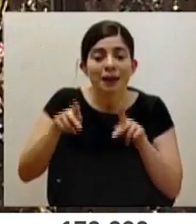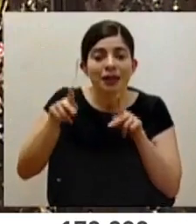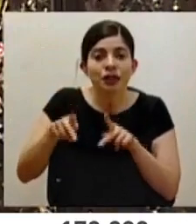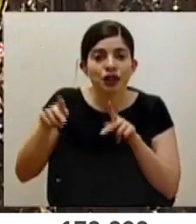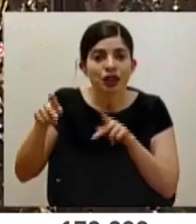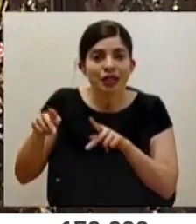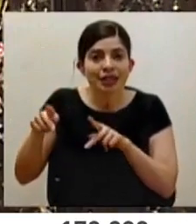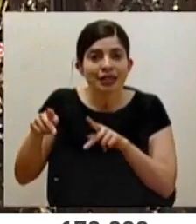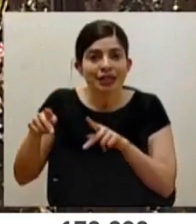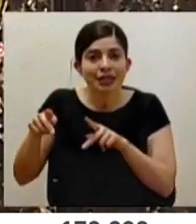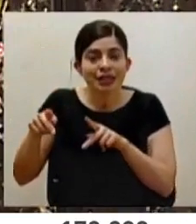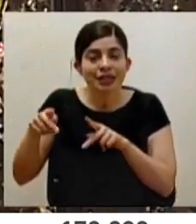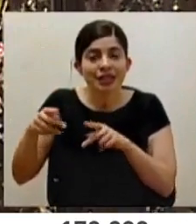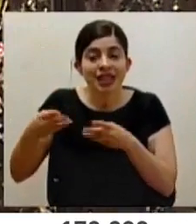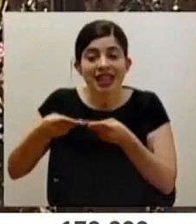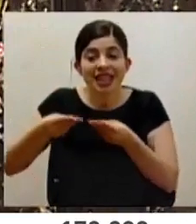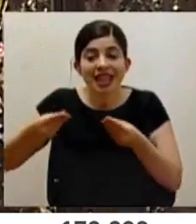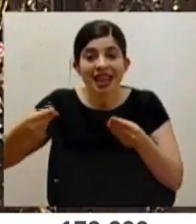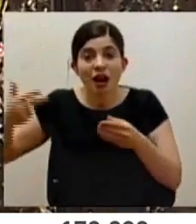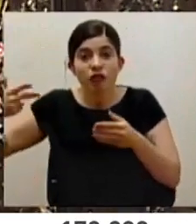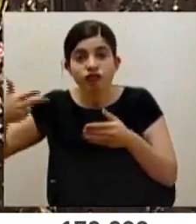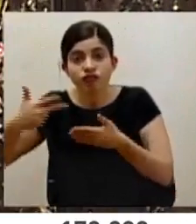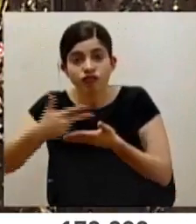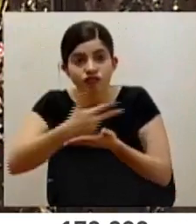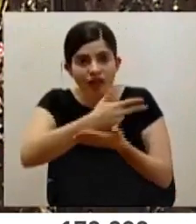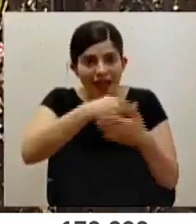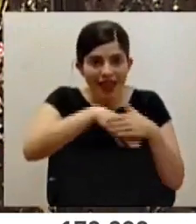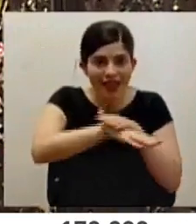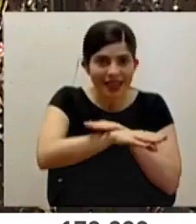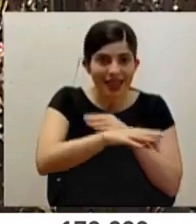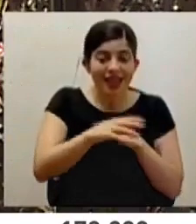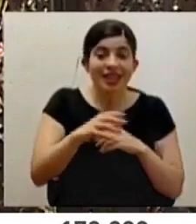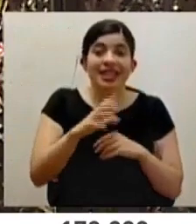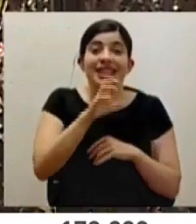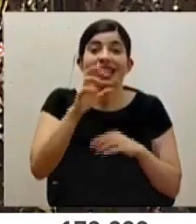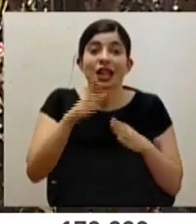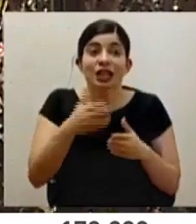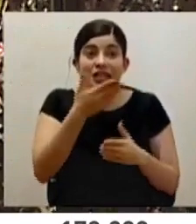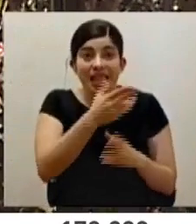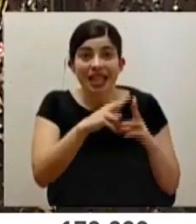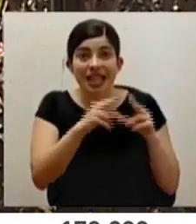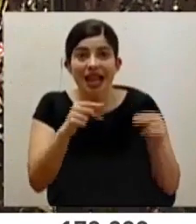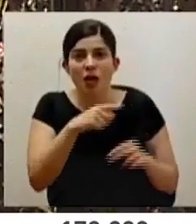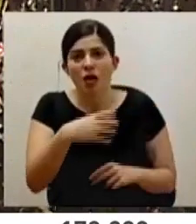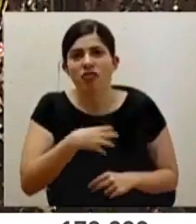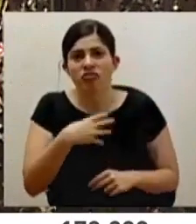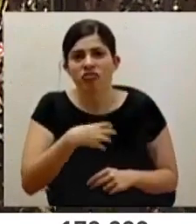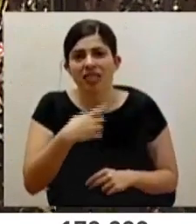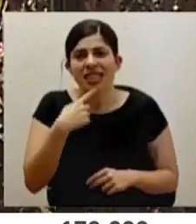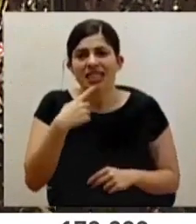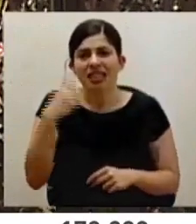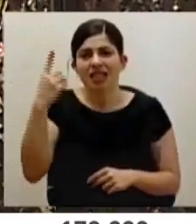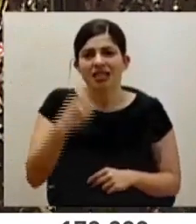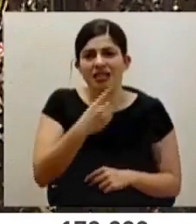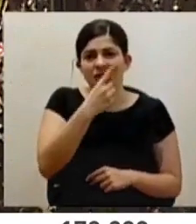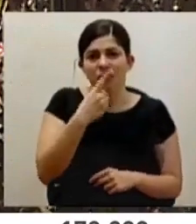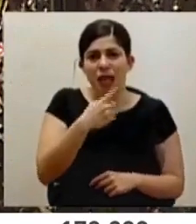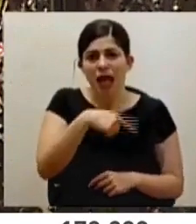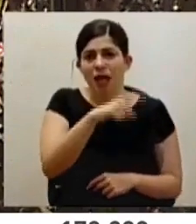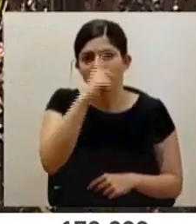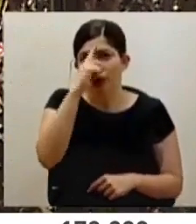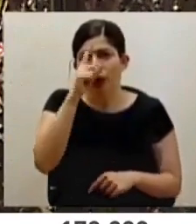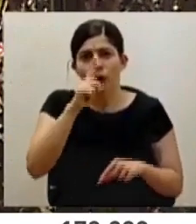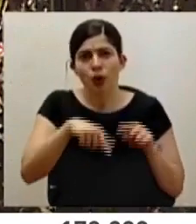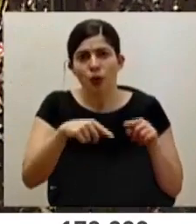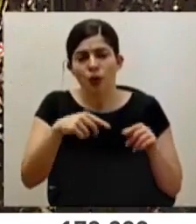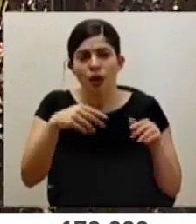viajaban vía terrestre. Incluso la comunidad de Ticos y Nicaragua estaban alegando que era una medida discriminatoria para ellos porque no podían